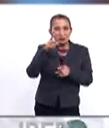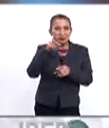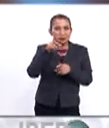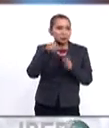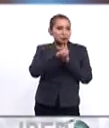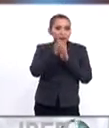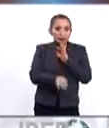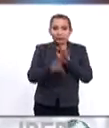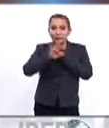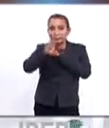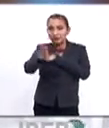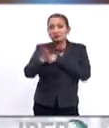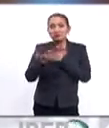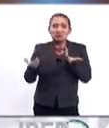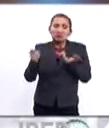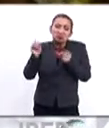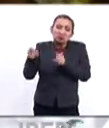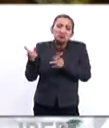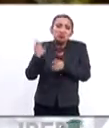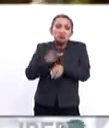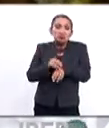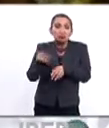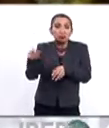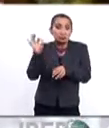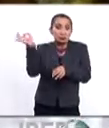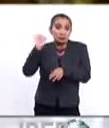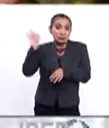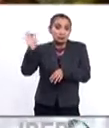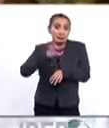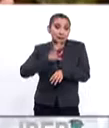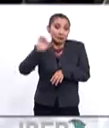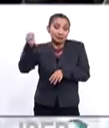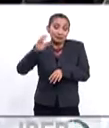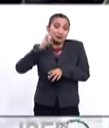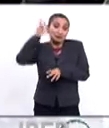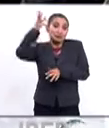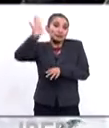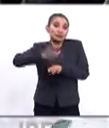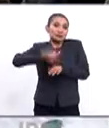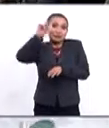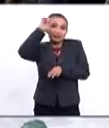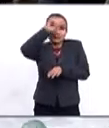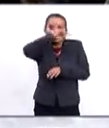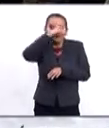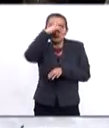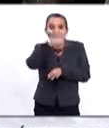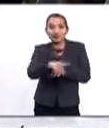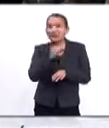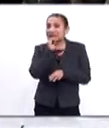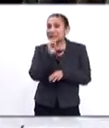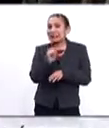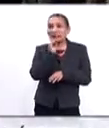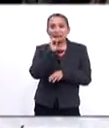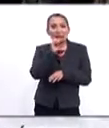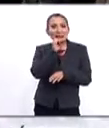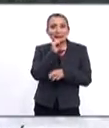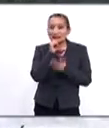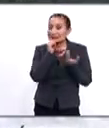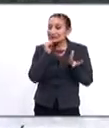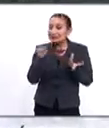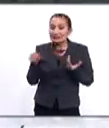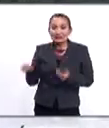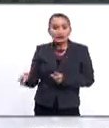la migración, pues tendríamos todavía otro escenario más complicado para México porque aún no se ha ratificado